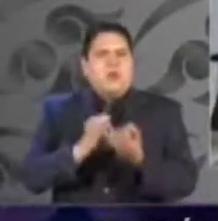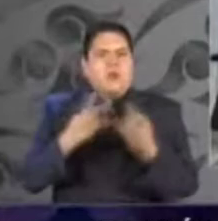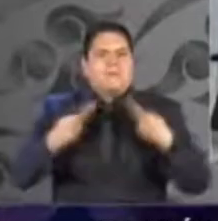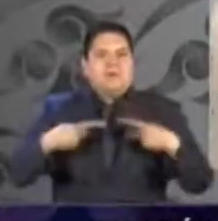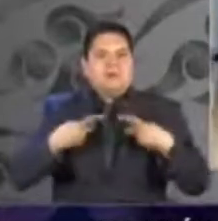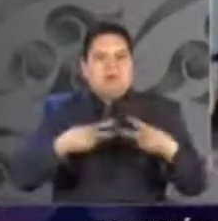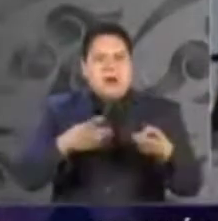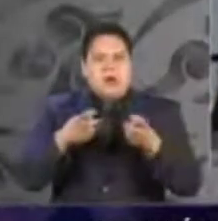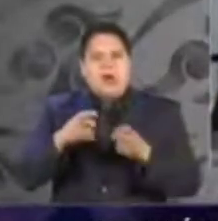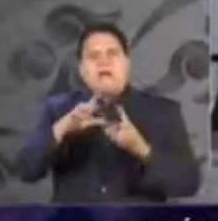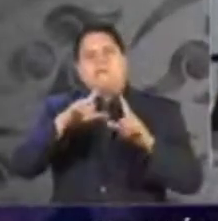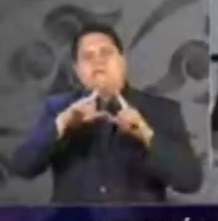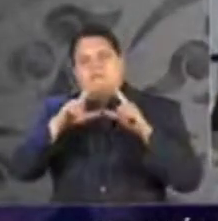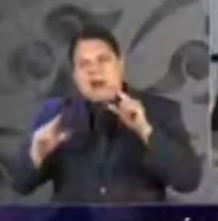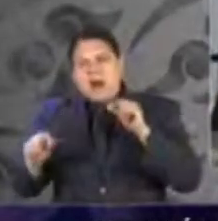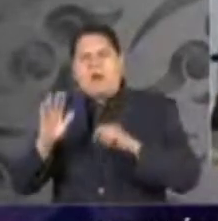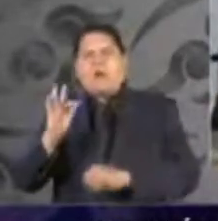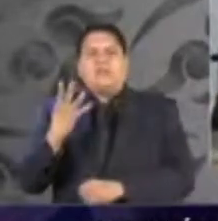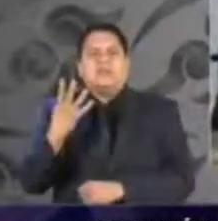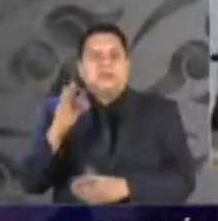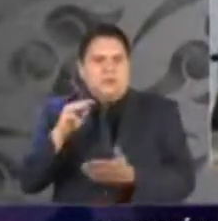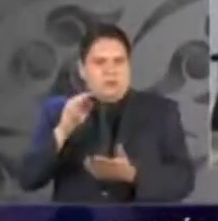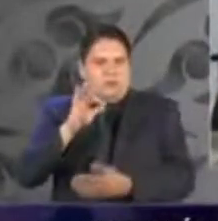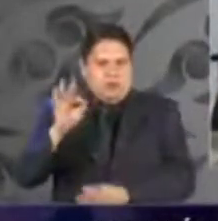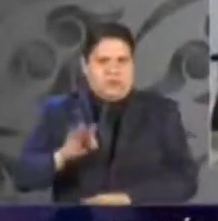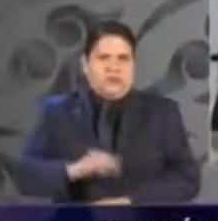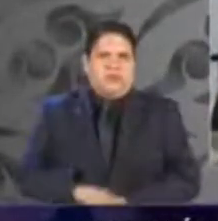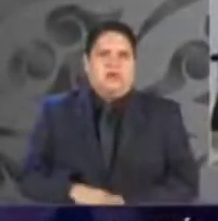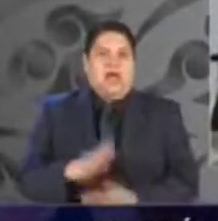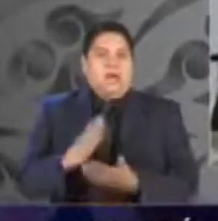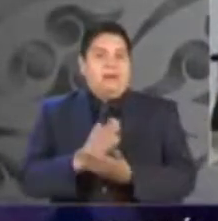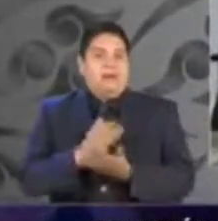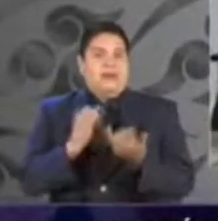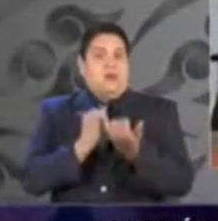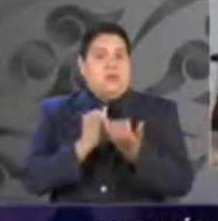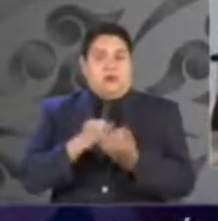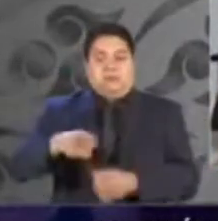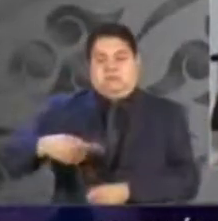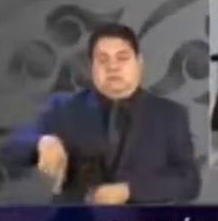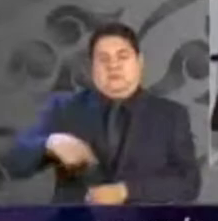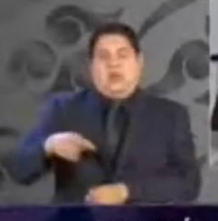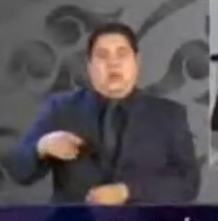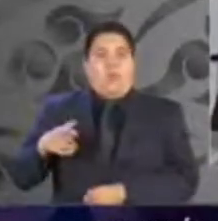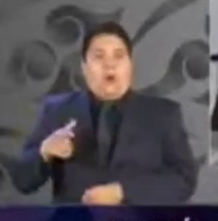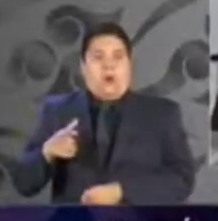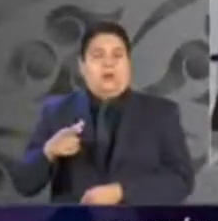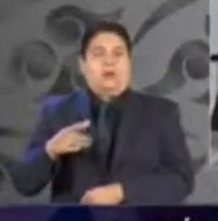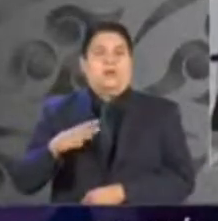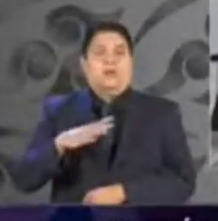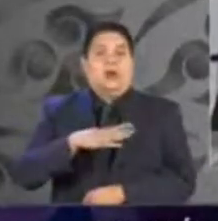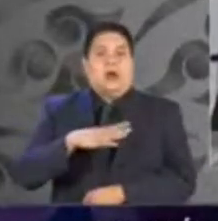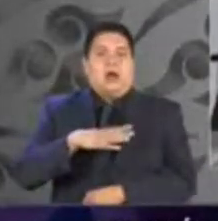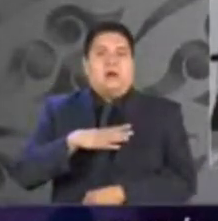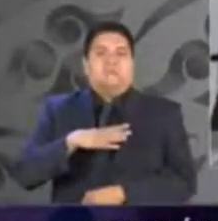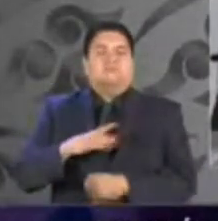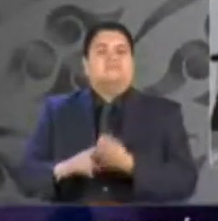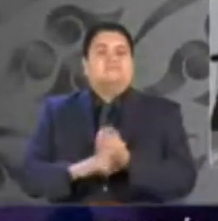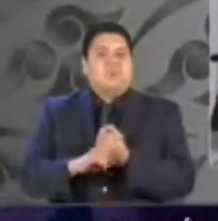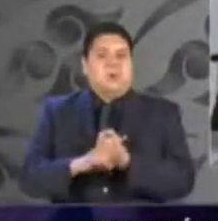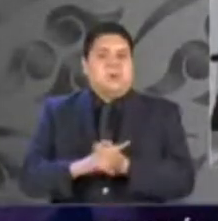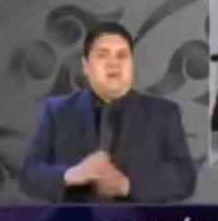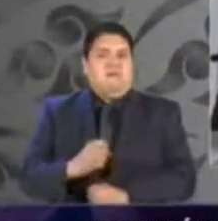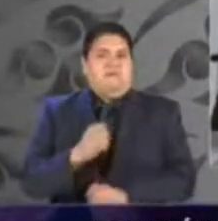cuarenta y cinco por ciento. Todo todo ello a pesar de que en Guanajuato, ahí sí, la violencia se está